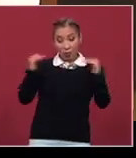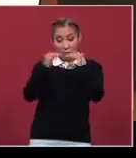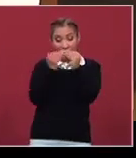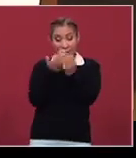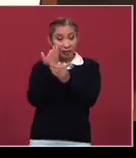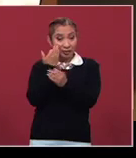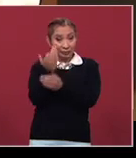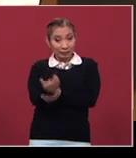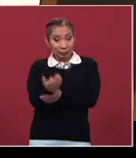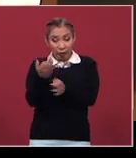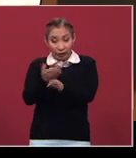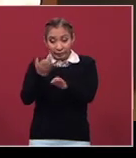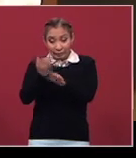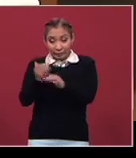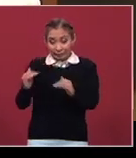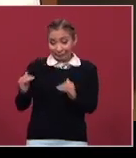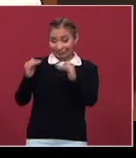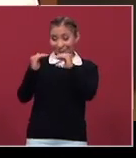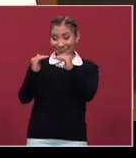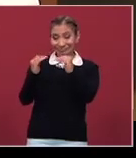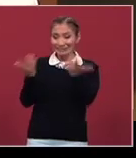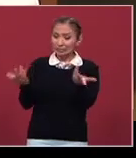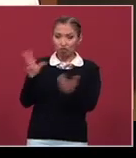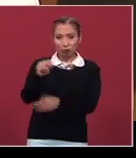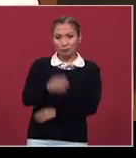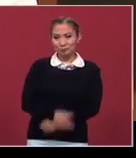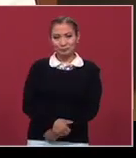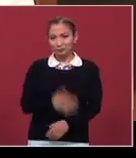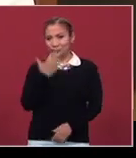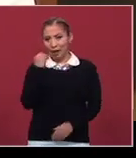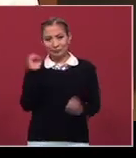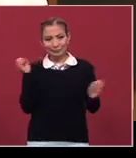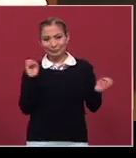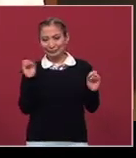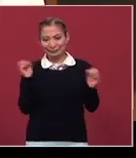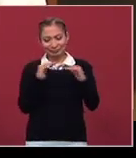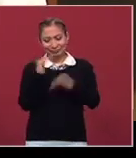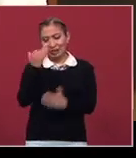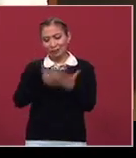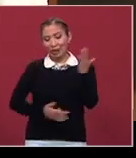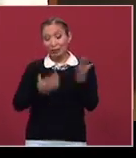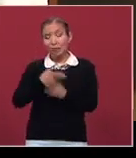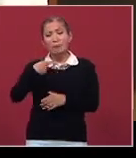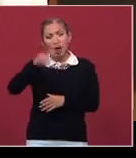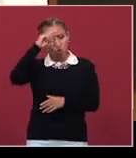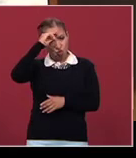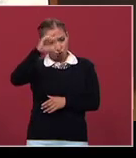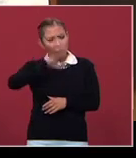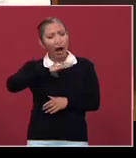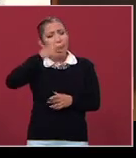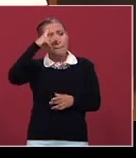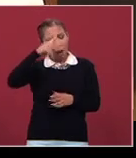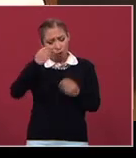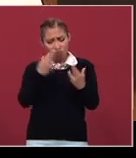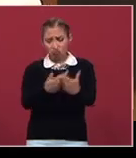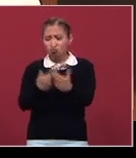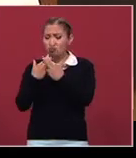tiempos que corren en este país, esos no, pero que haya inteligencia en este país,